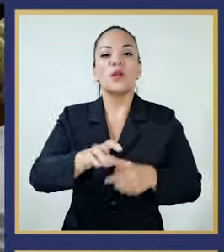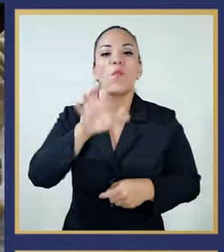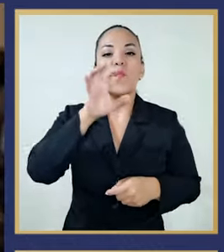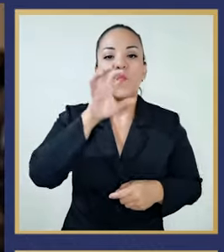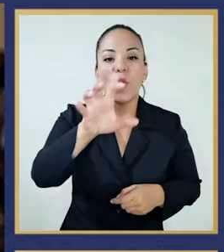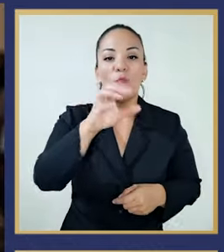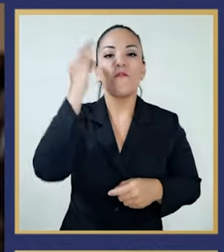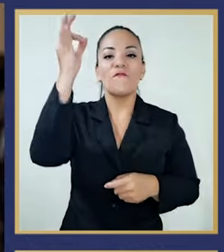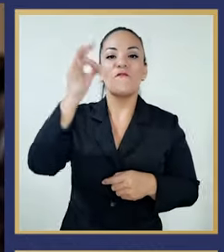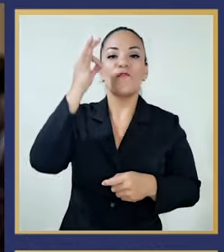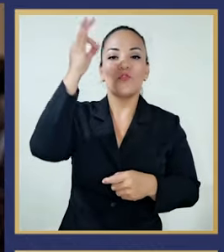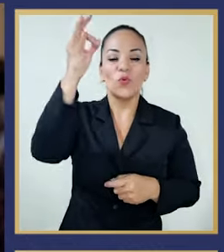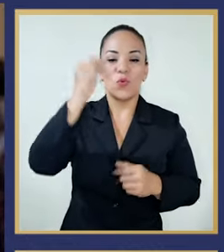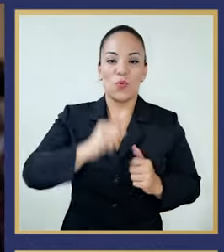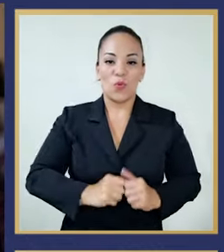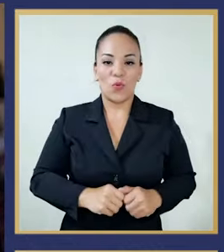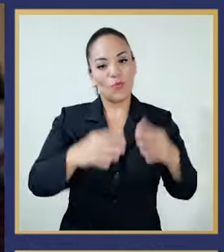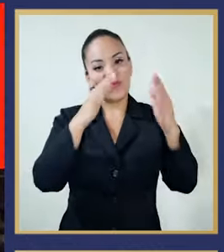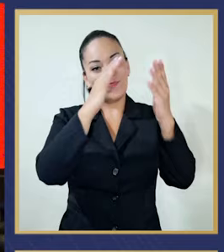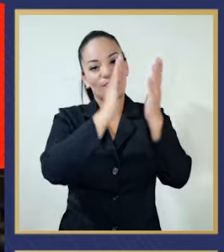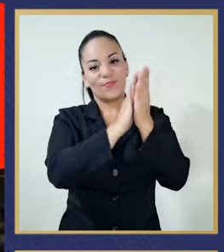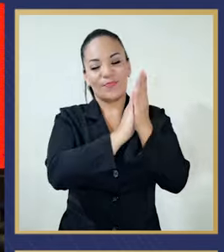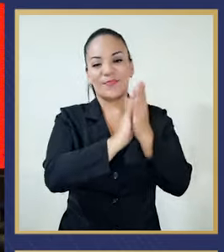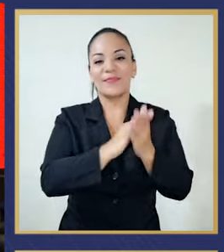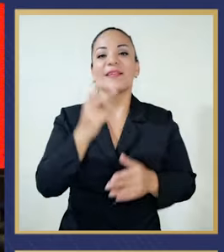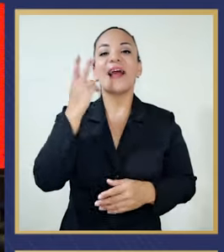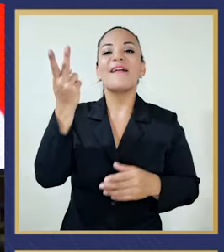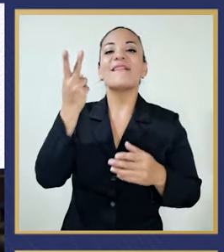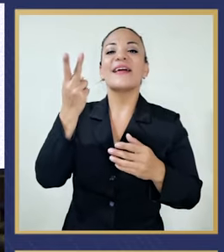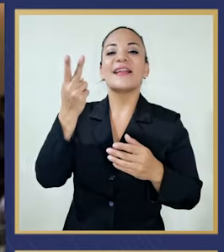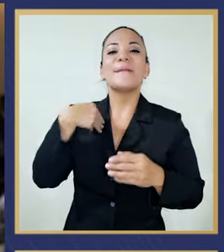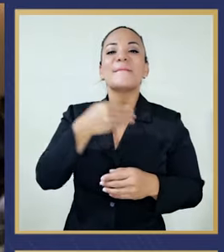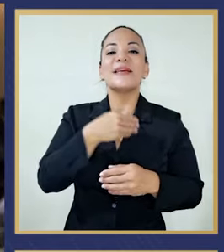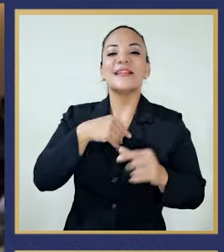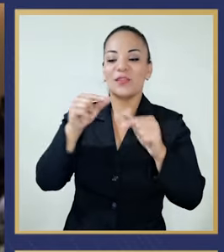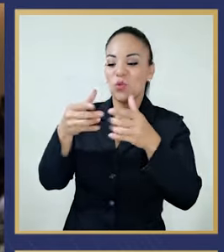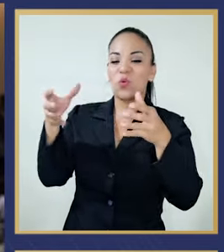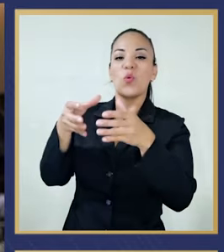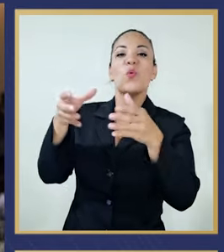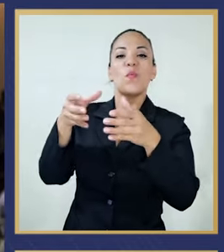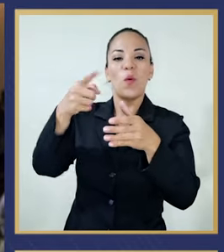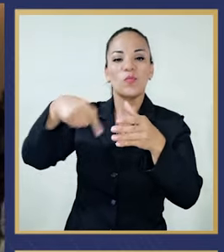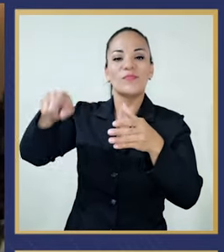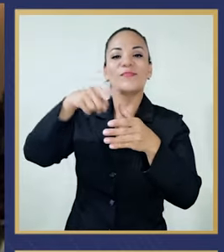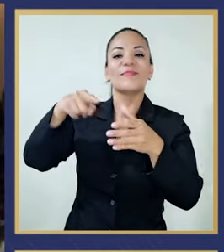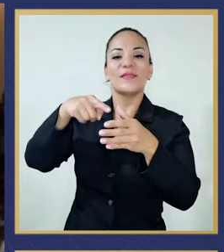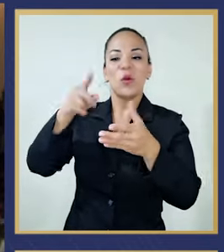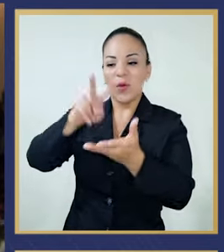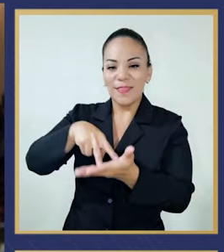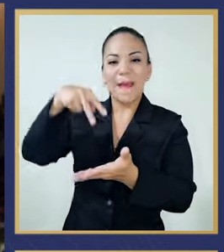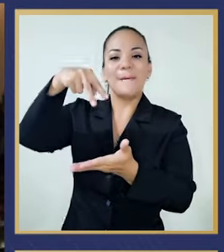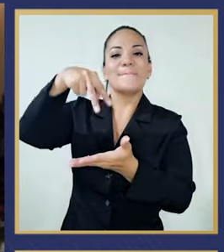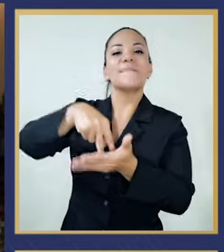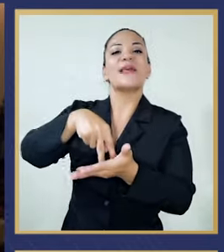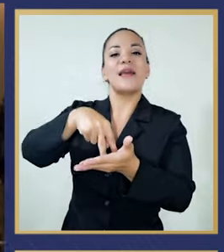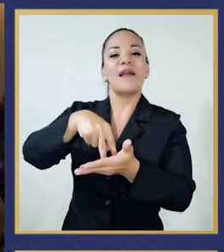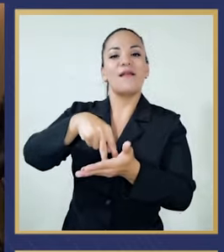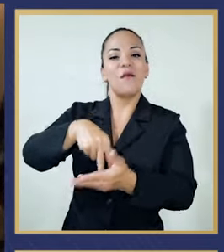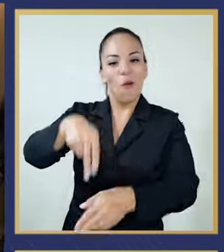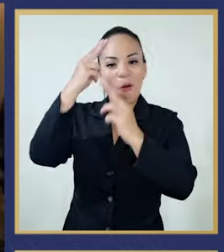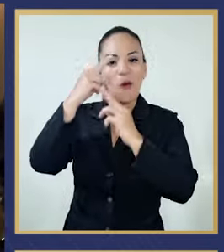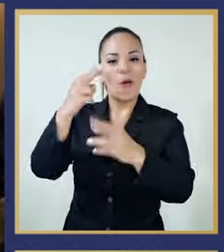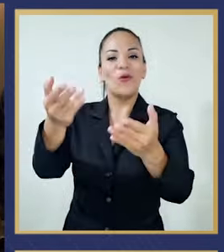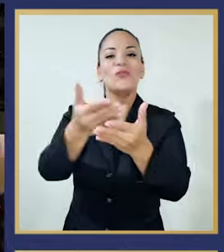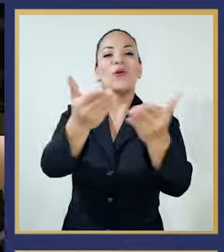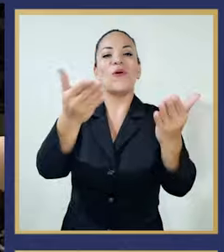su futuro. A ver, gabinete, pónganse de pie en honor